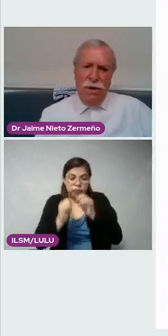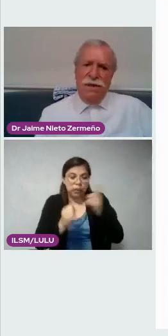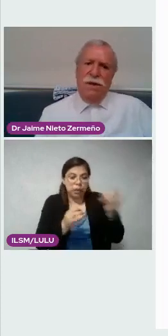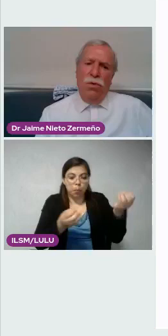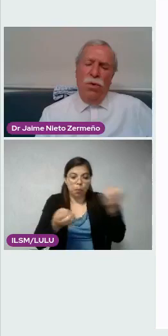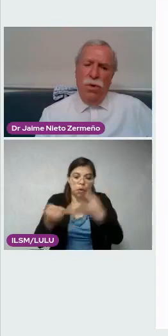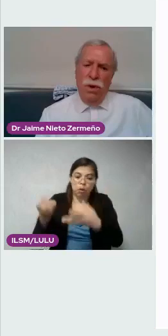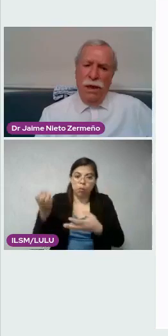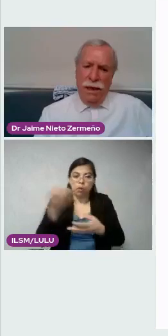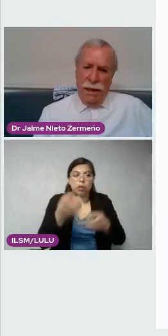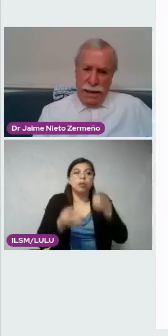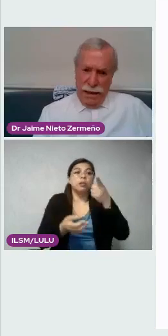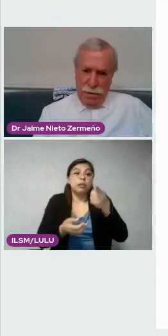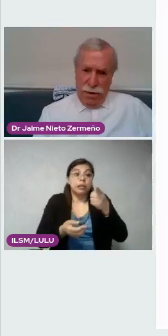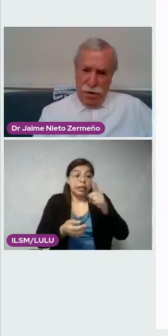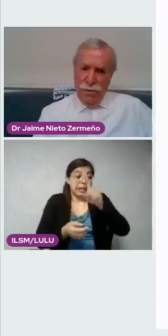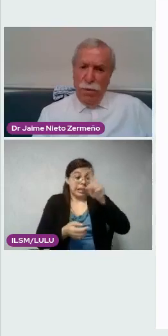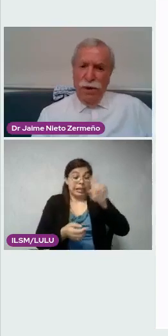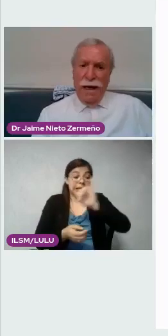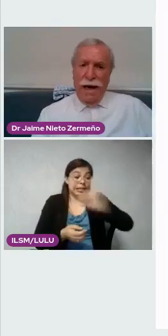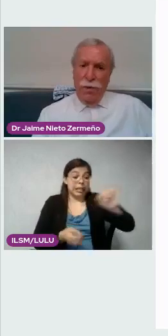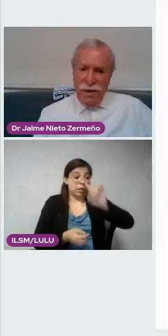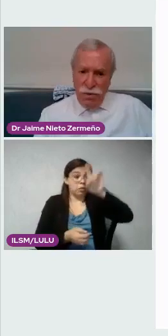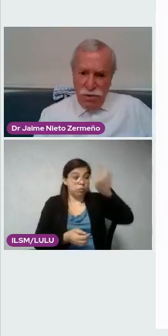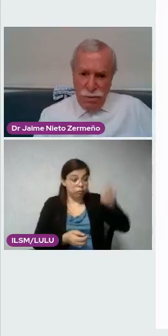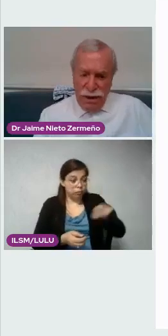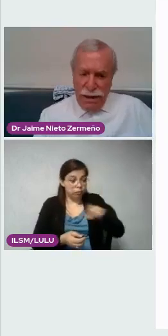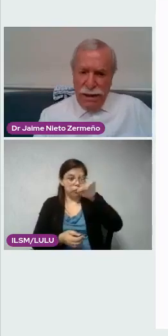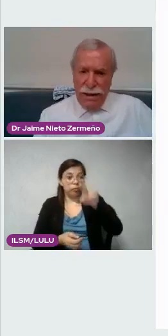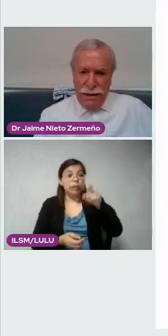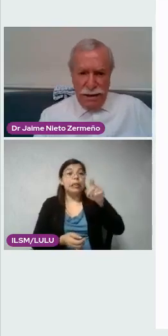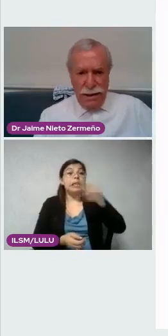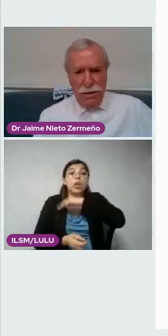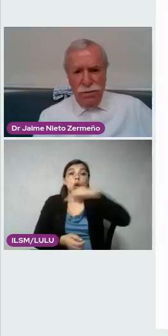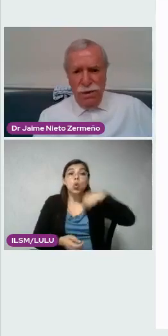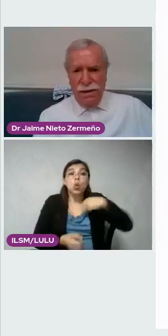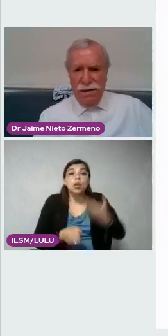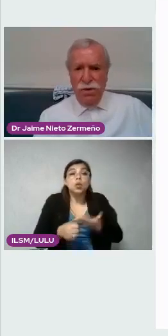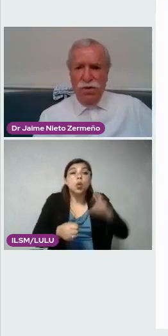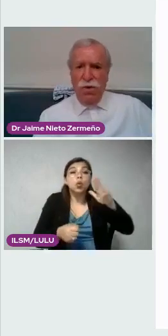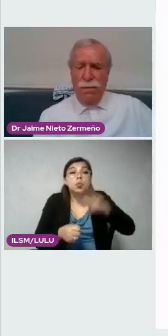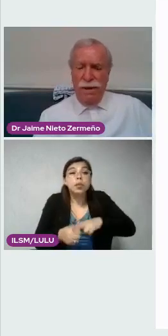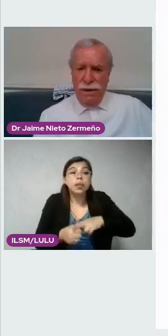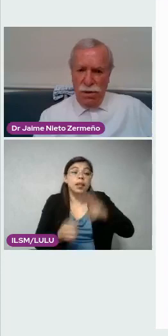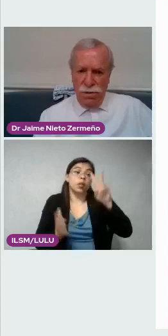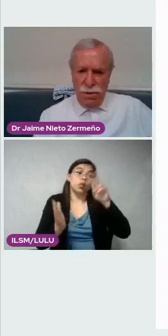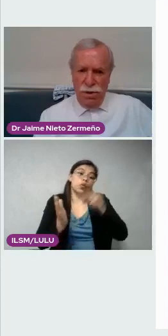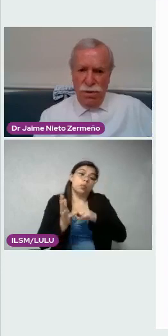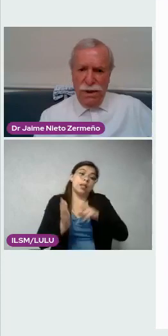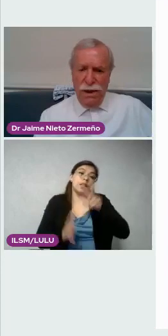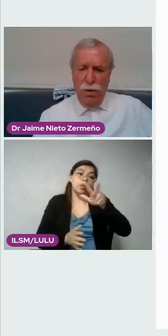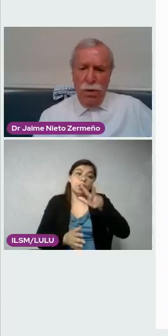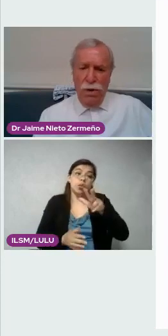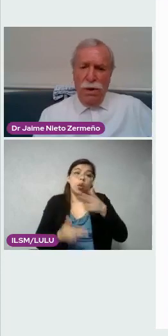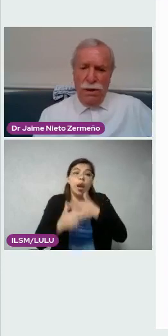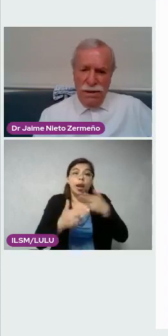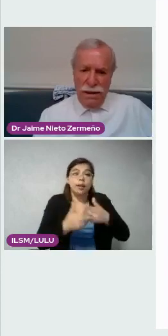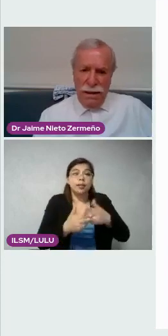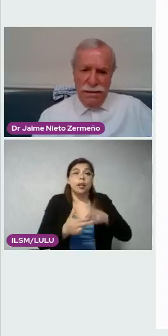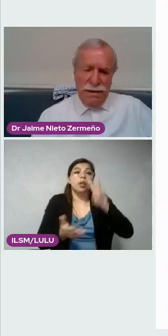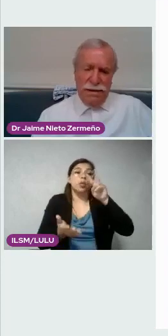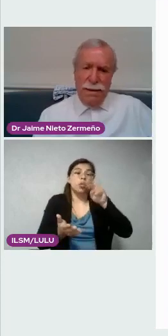izquierdo en el círculo es lo que corresponde a nuestro hospital del 2018 al 22. Y yo quiero